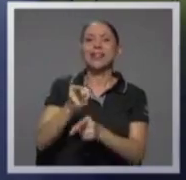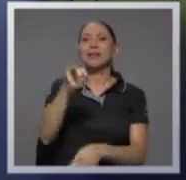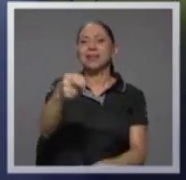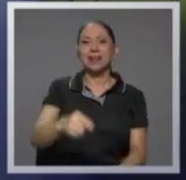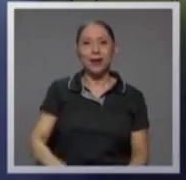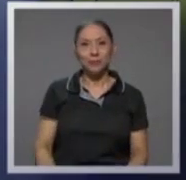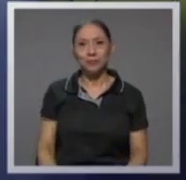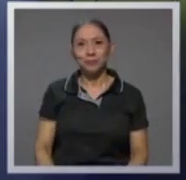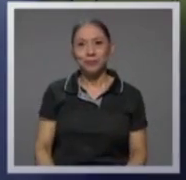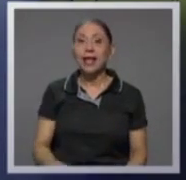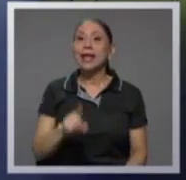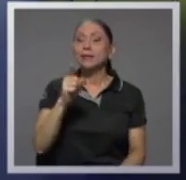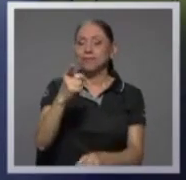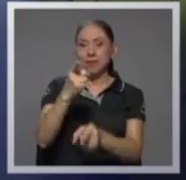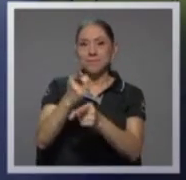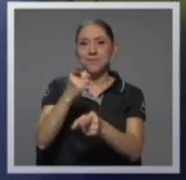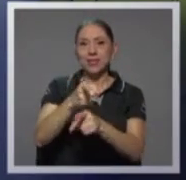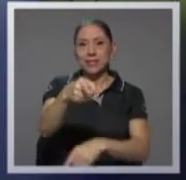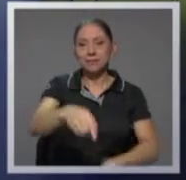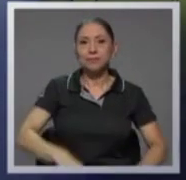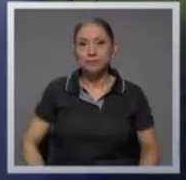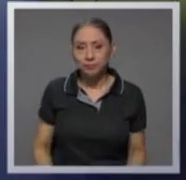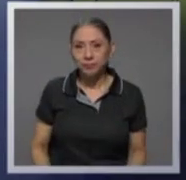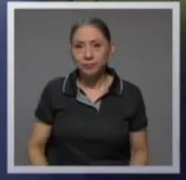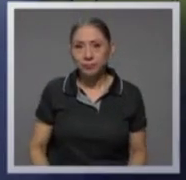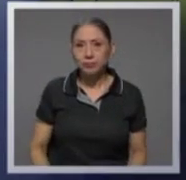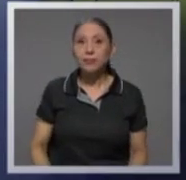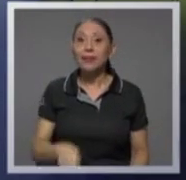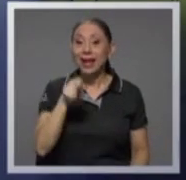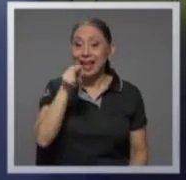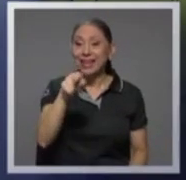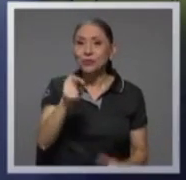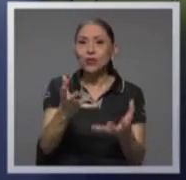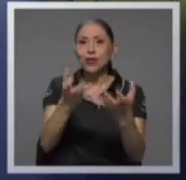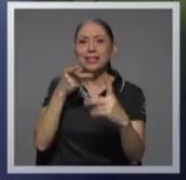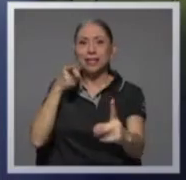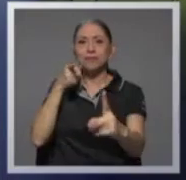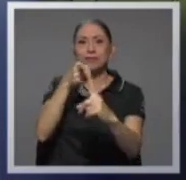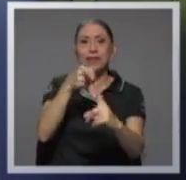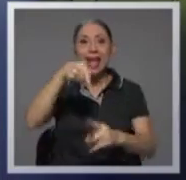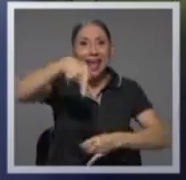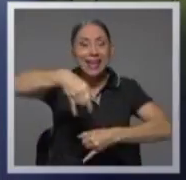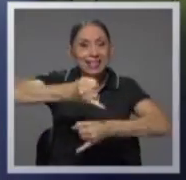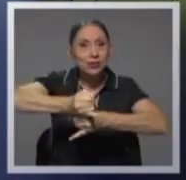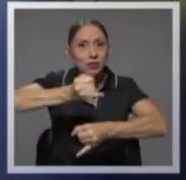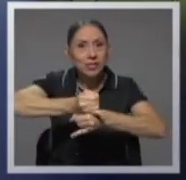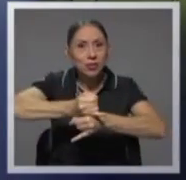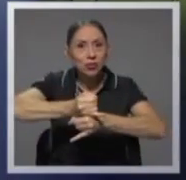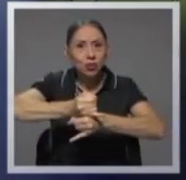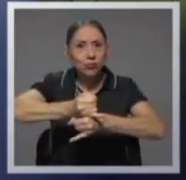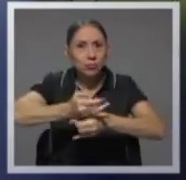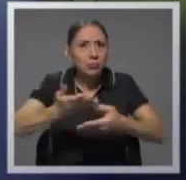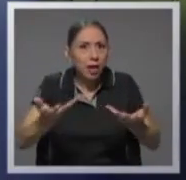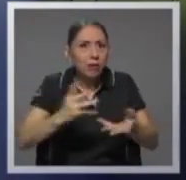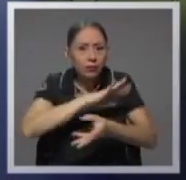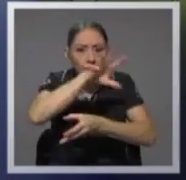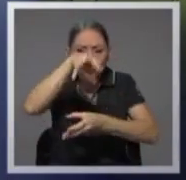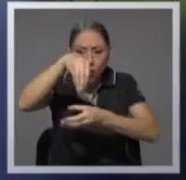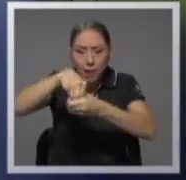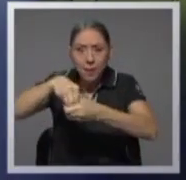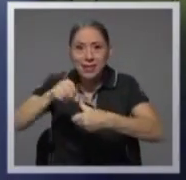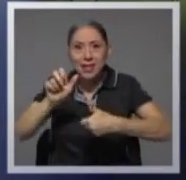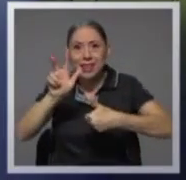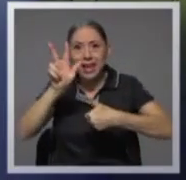efectivamente esa es esa la orientación esta es una institución que forma parte sin duda alguna del Estado